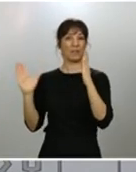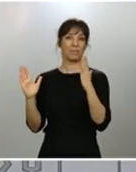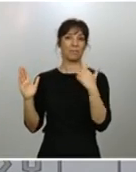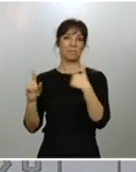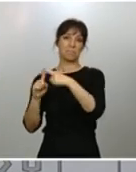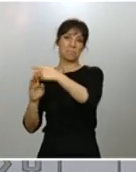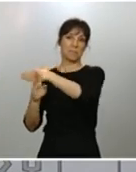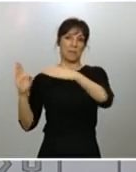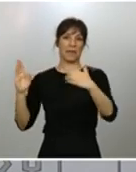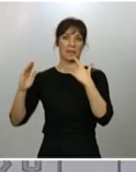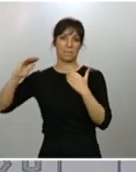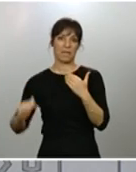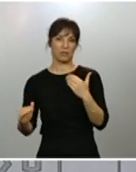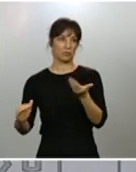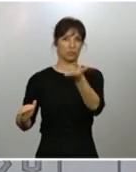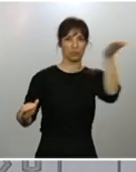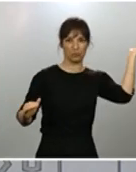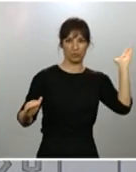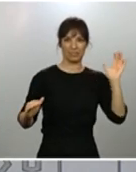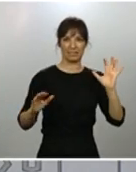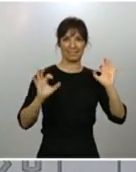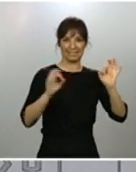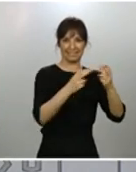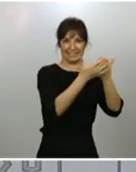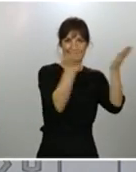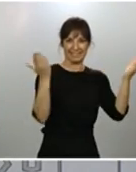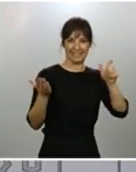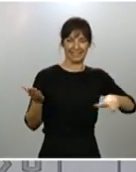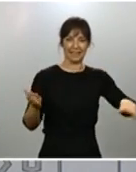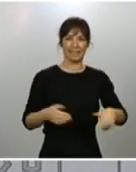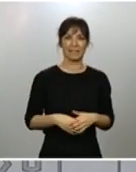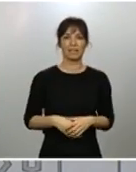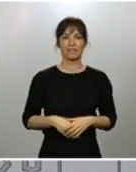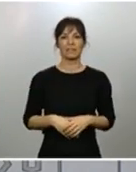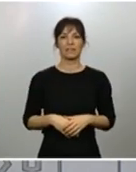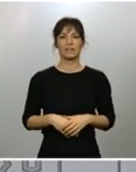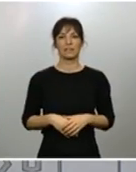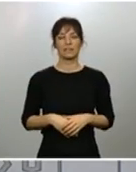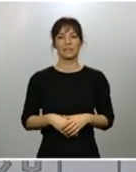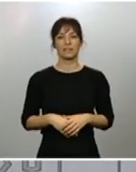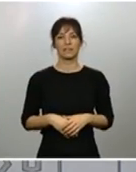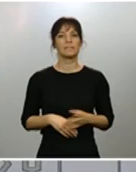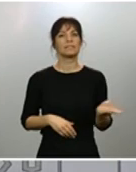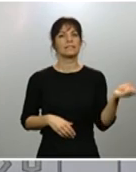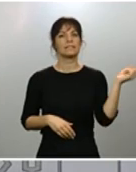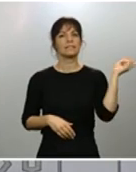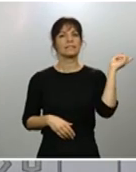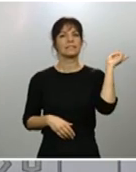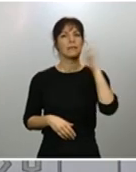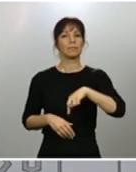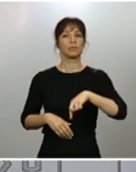baja que lo que puedan tener nuestros casos en la población general. Sabemos que tienen una presencia de síntomas menor.